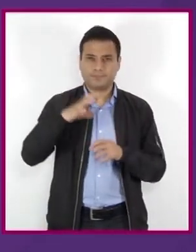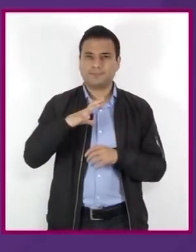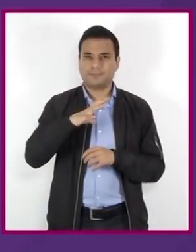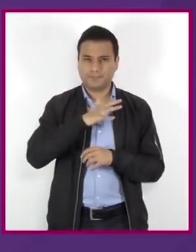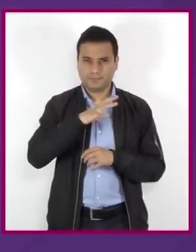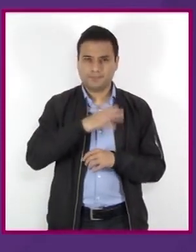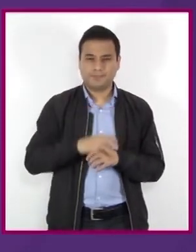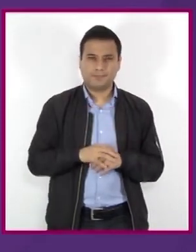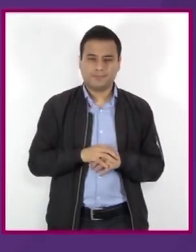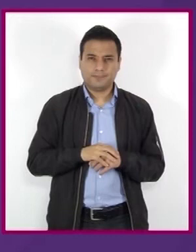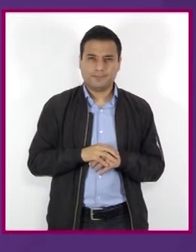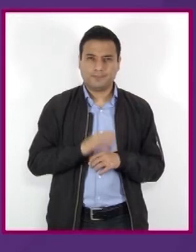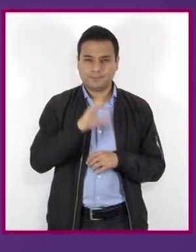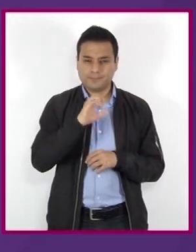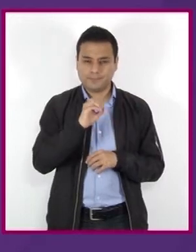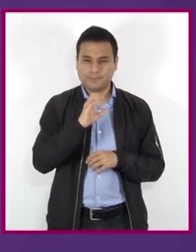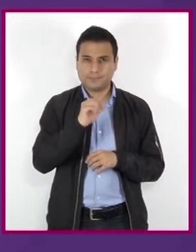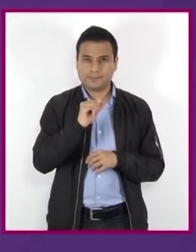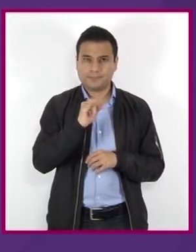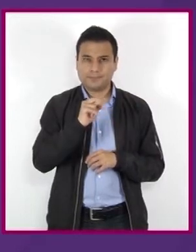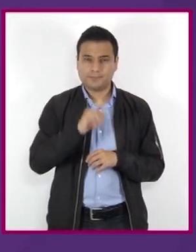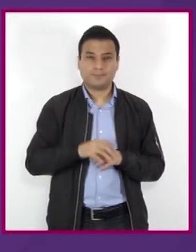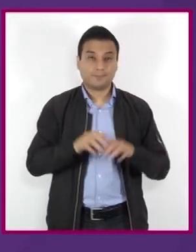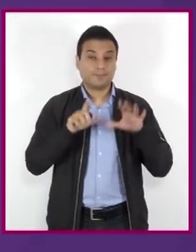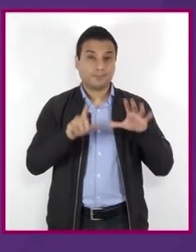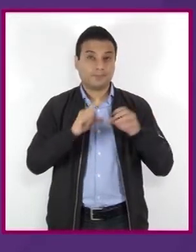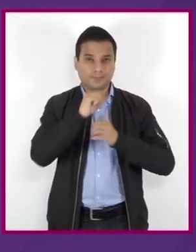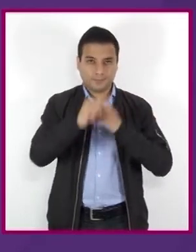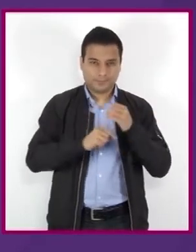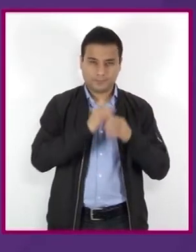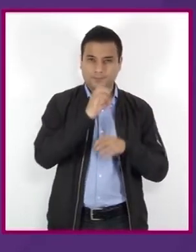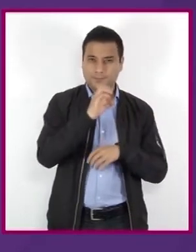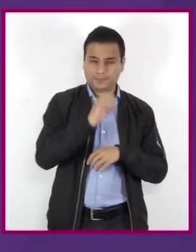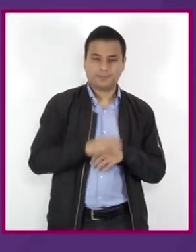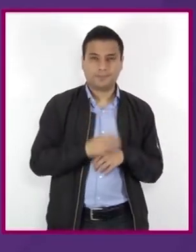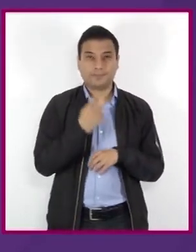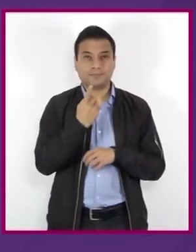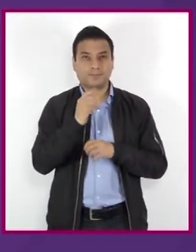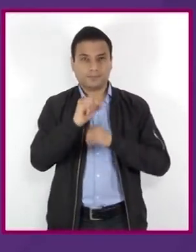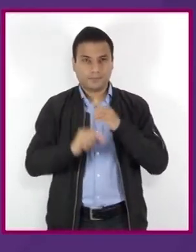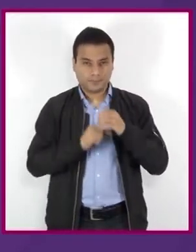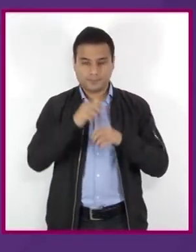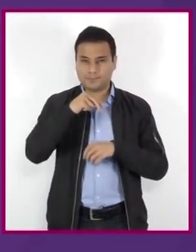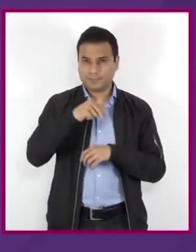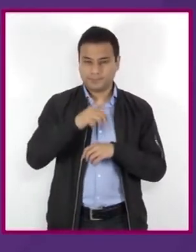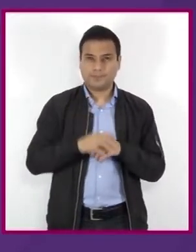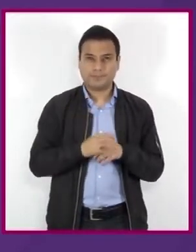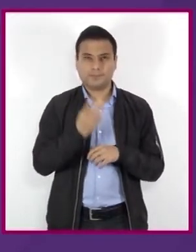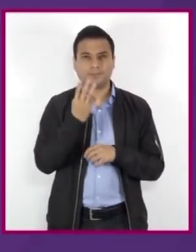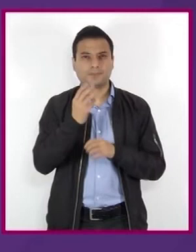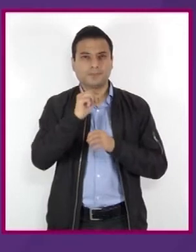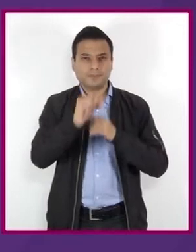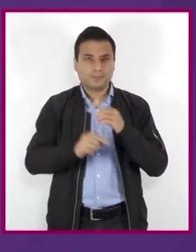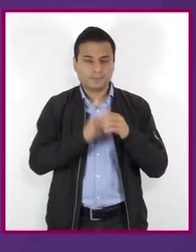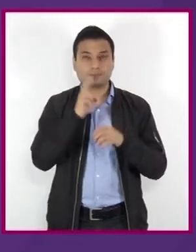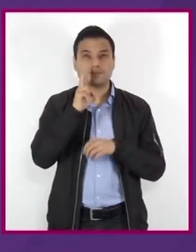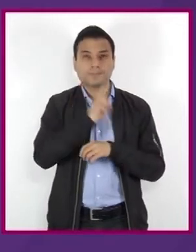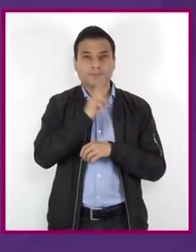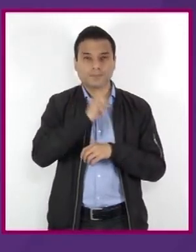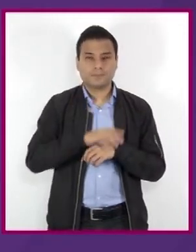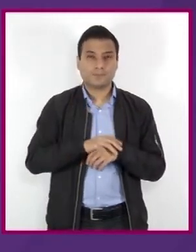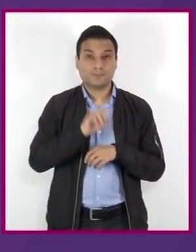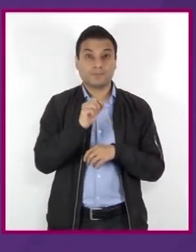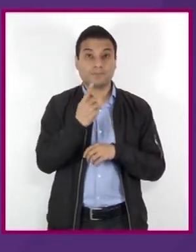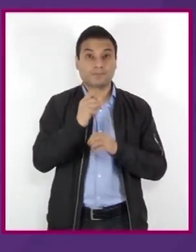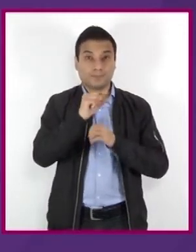también cocaína, formado por 17 átomos de carbono, 1 átomo de nitrógeno, 3 átomos de oxígeno y